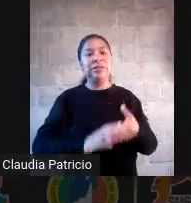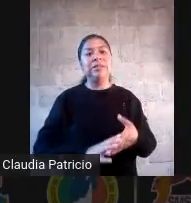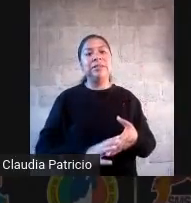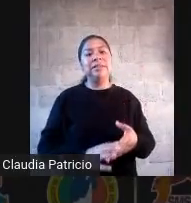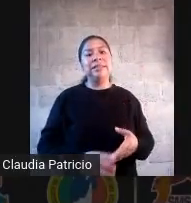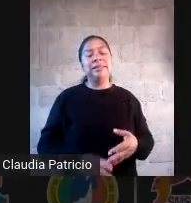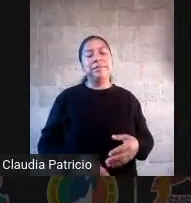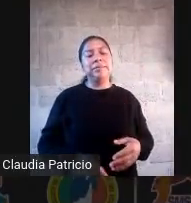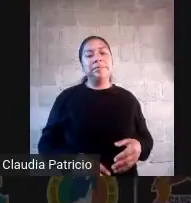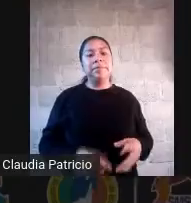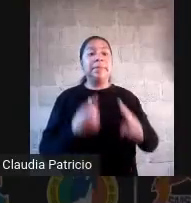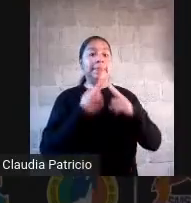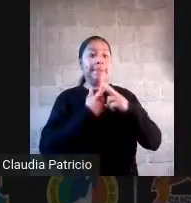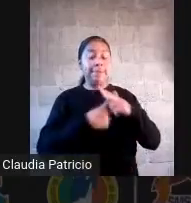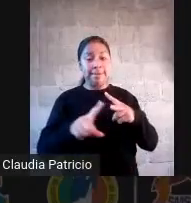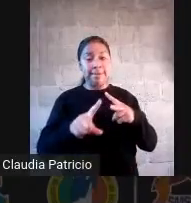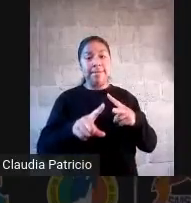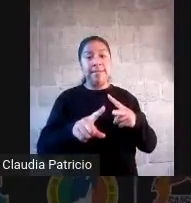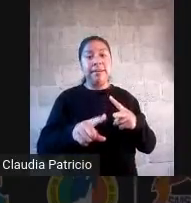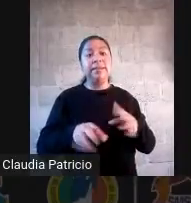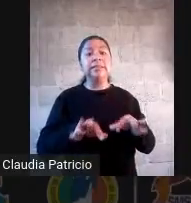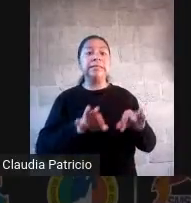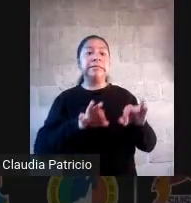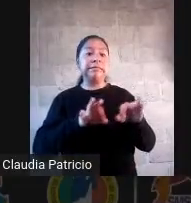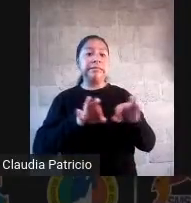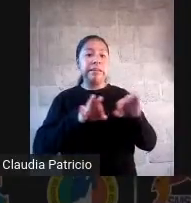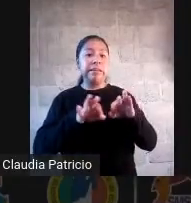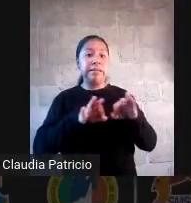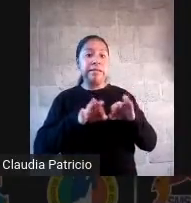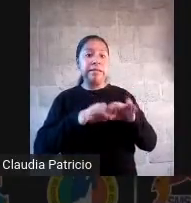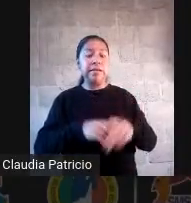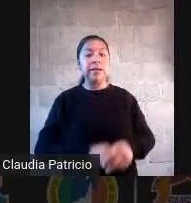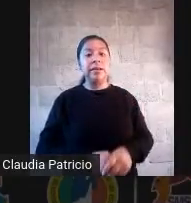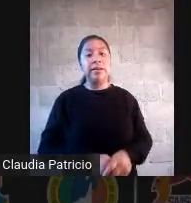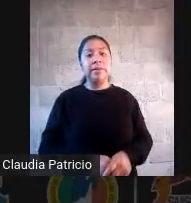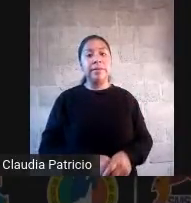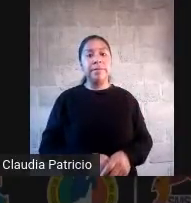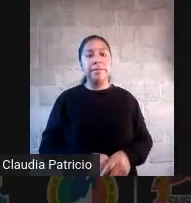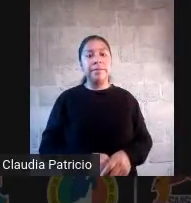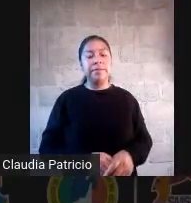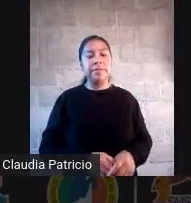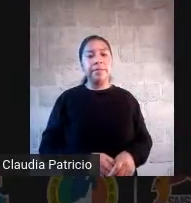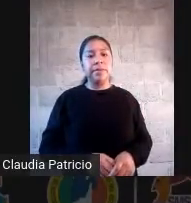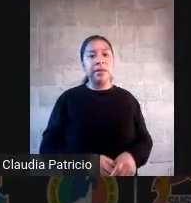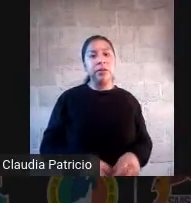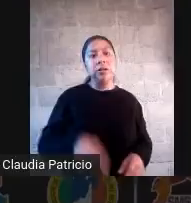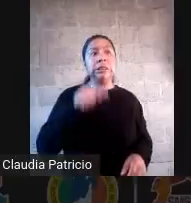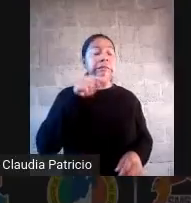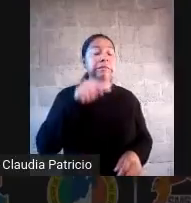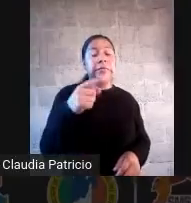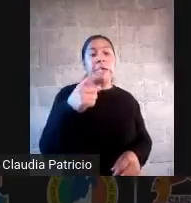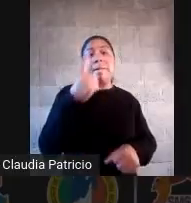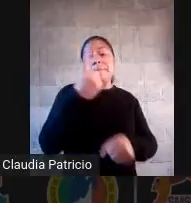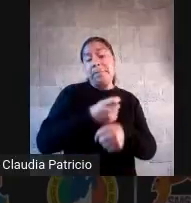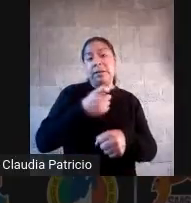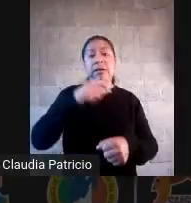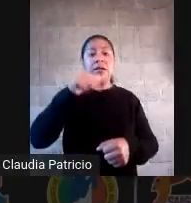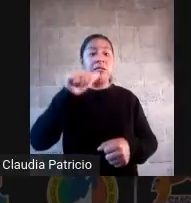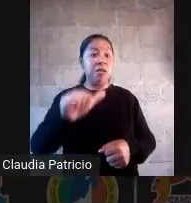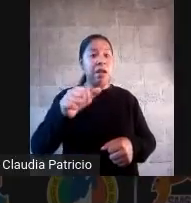el caso tuyo, maestra, se repitió en el cuarto A, en el quinto C, en el primero B, en el segundo A. Es una situación